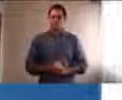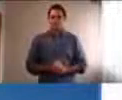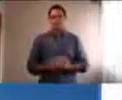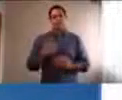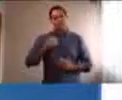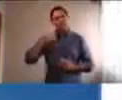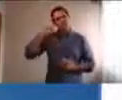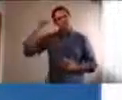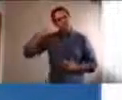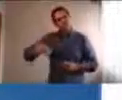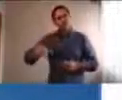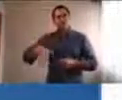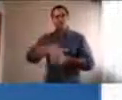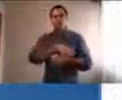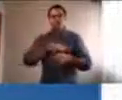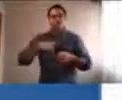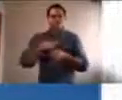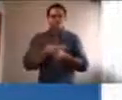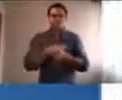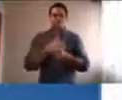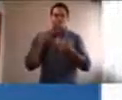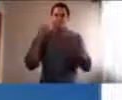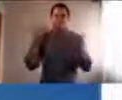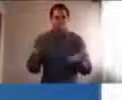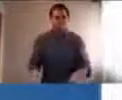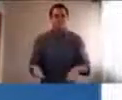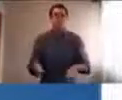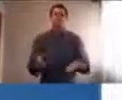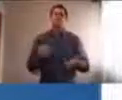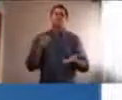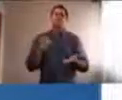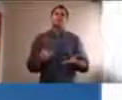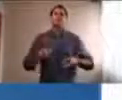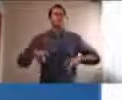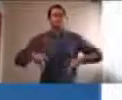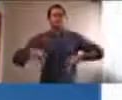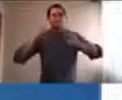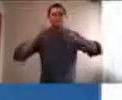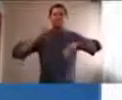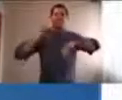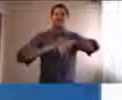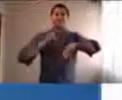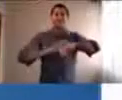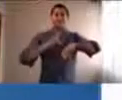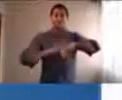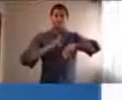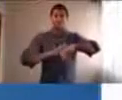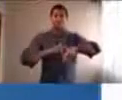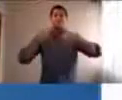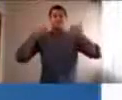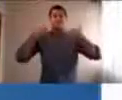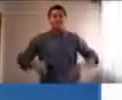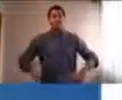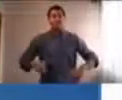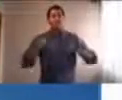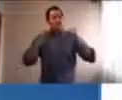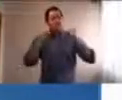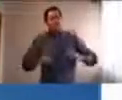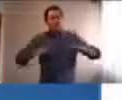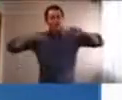que estamos ahora nos da mucho tiempo físico para poder explorar y poder